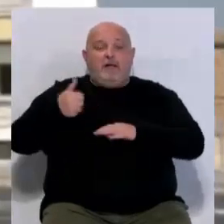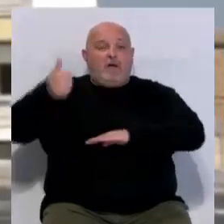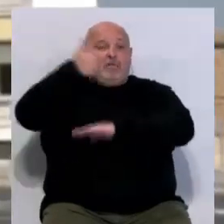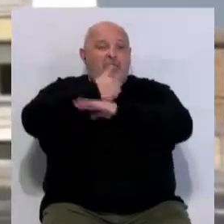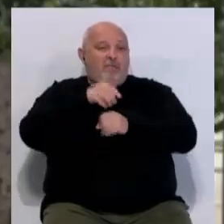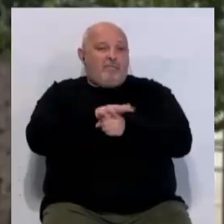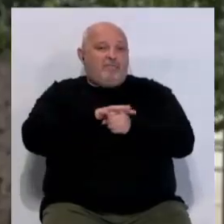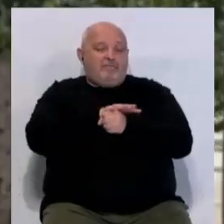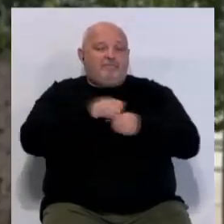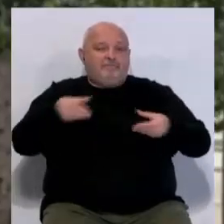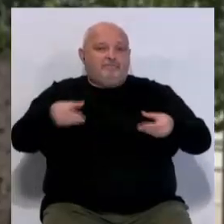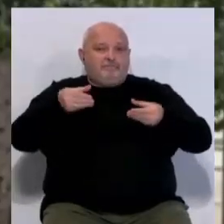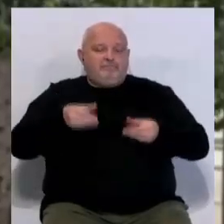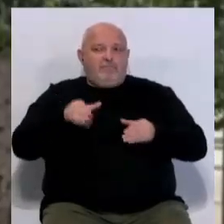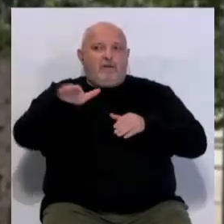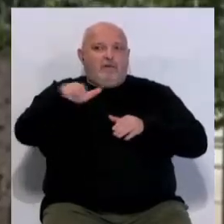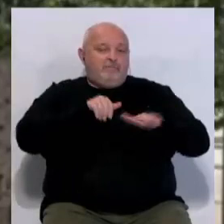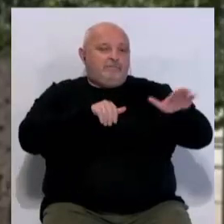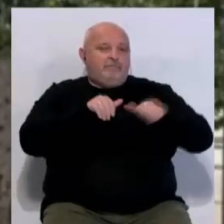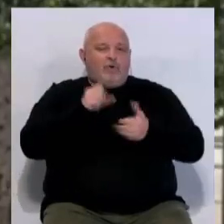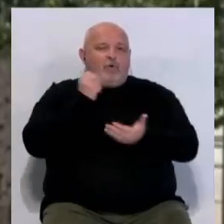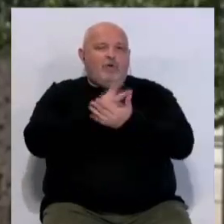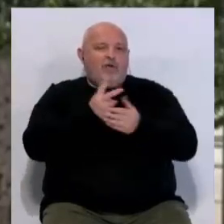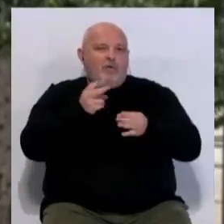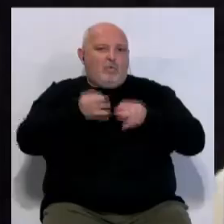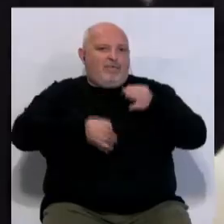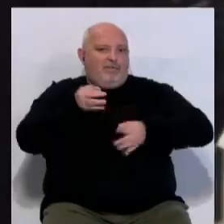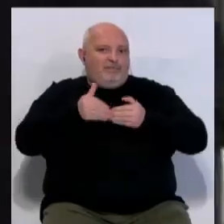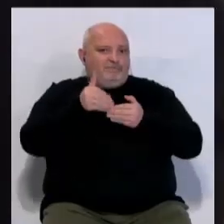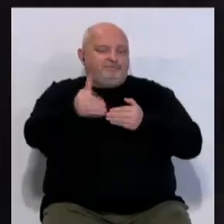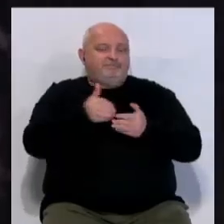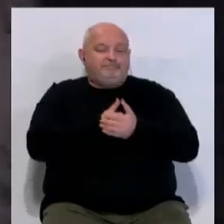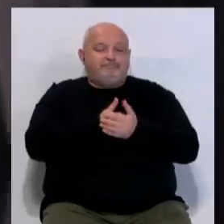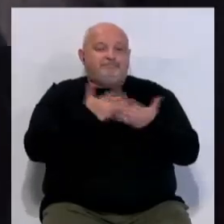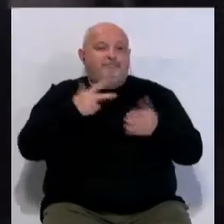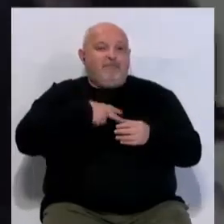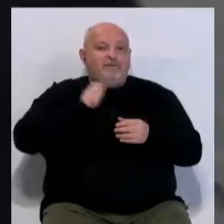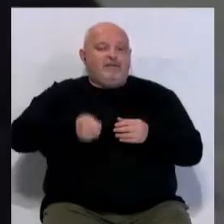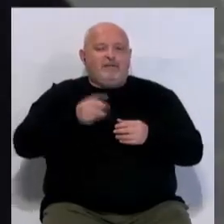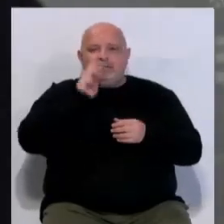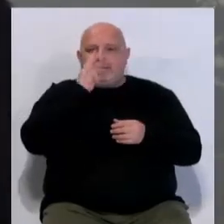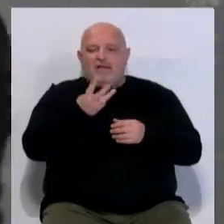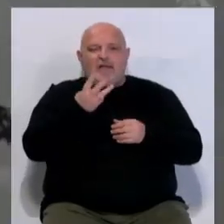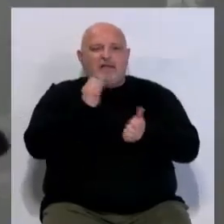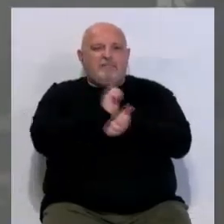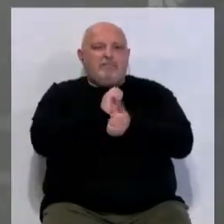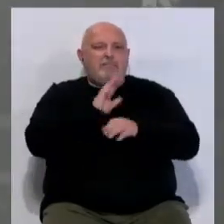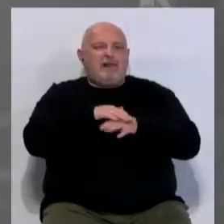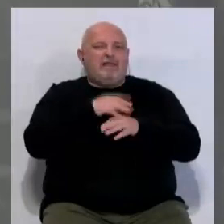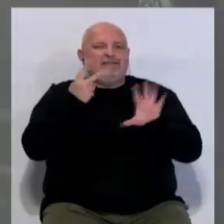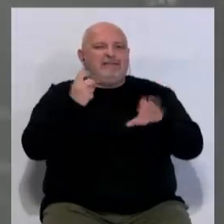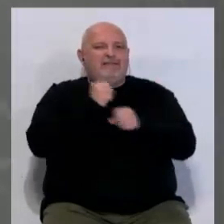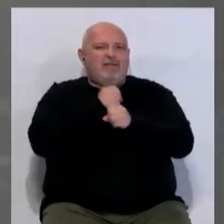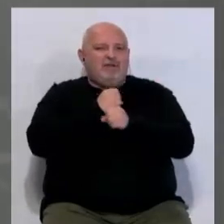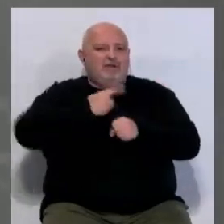provincial reciba los autos y cite a las partes para una nueva vista oral. Recordar que la Fiscalía pide tres años de prisión para los